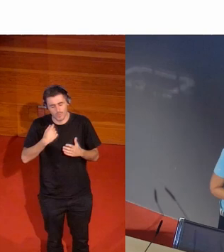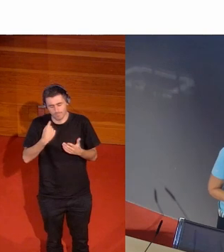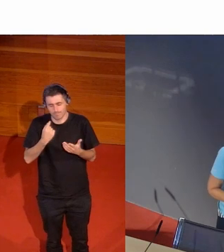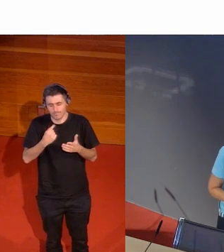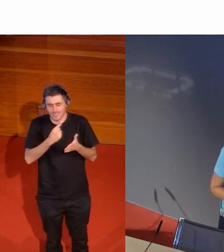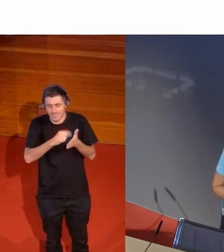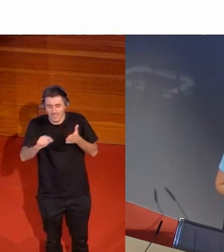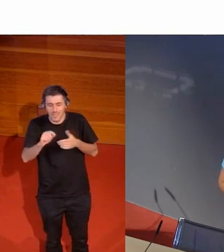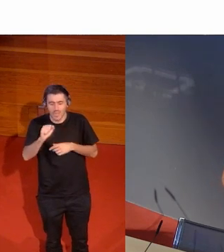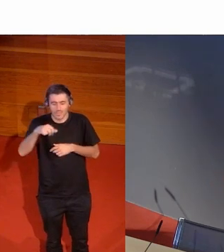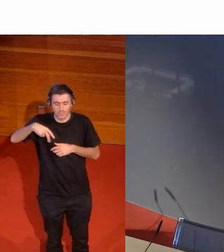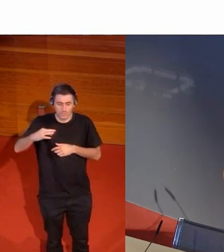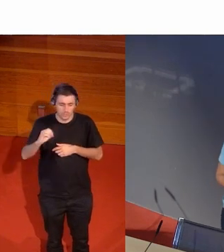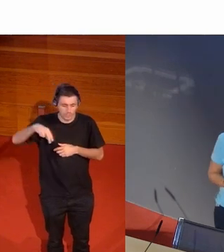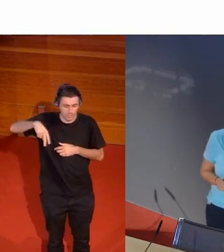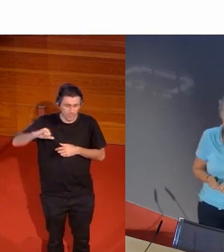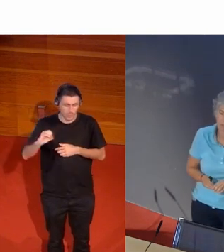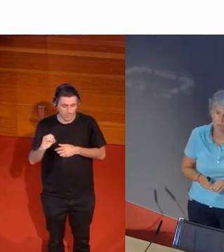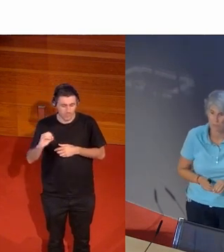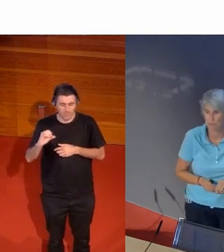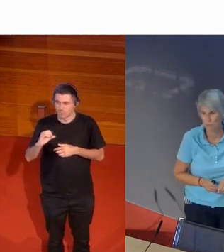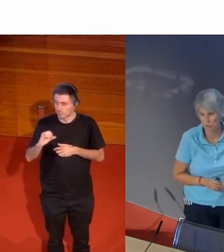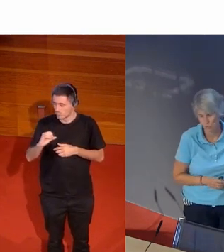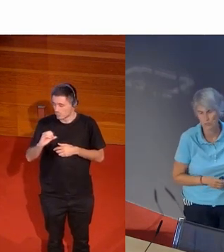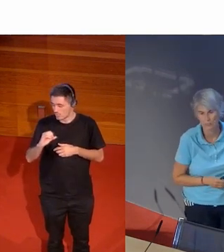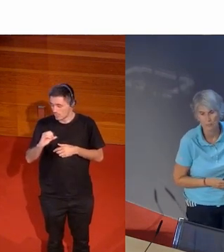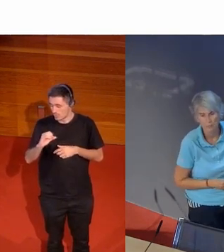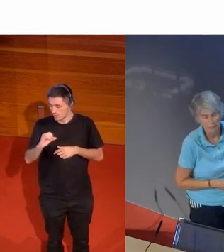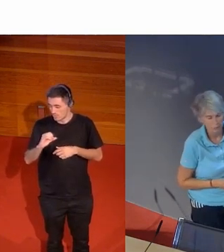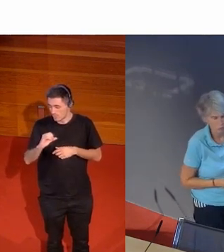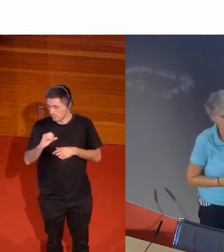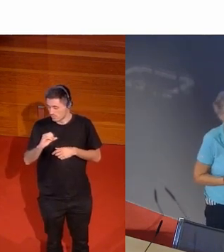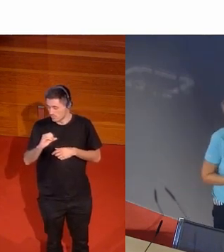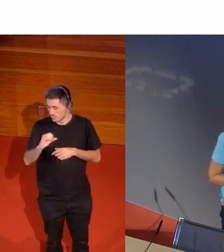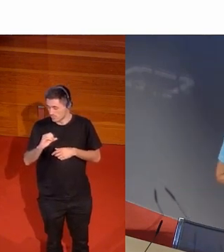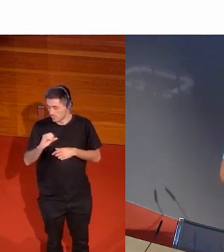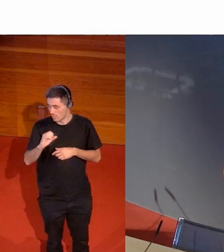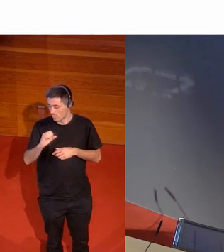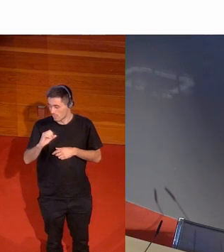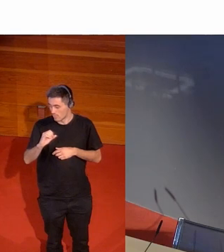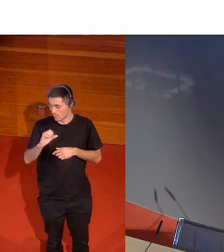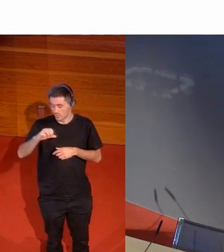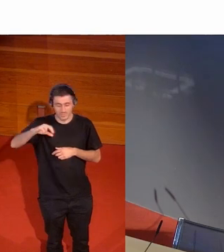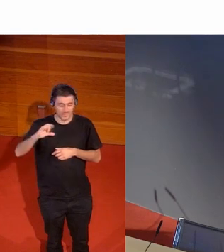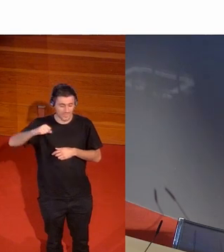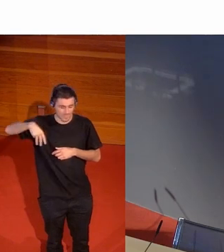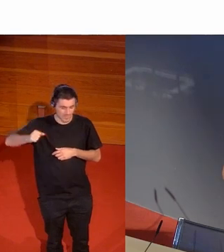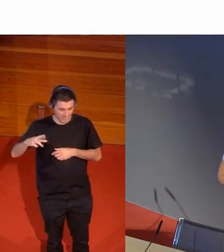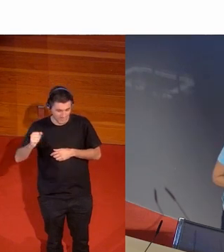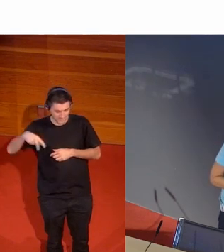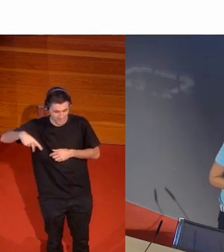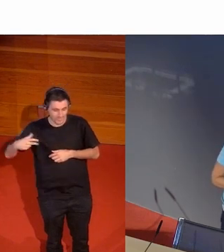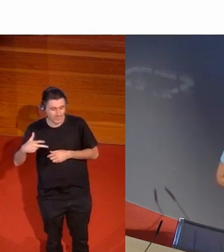Juan Antonio Samaranch durante su presidencia en el Comité Olímpico Internacional de 1980 a 2001 porque él era un firme defensor de la